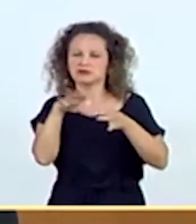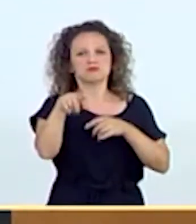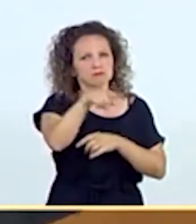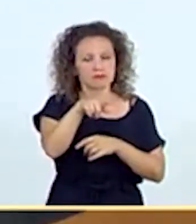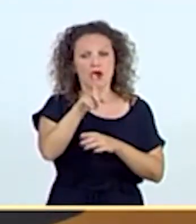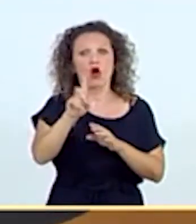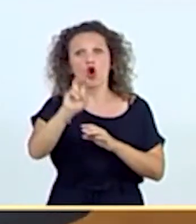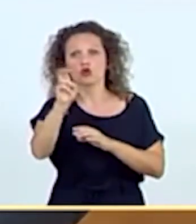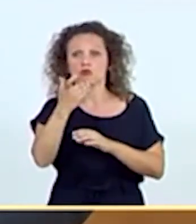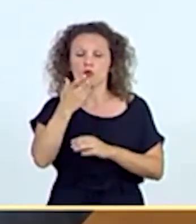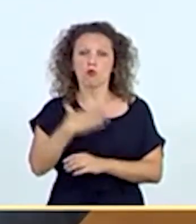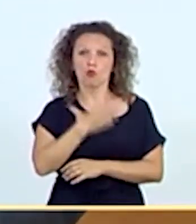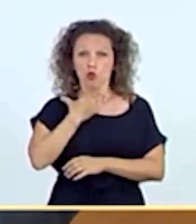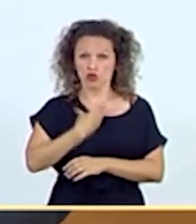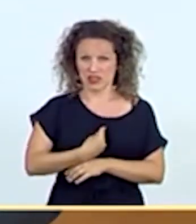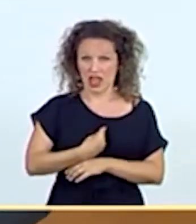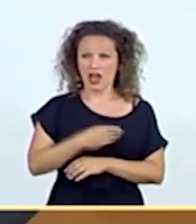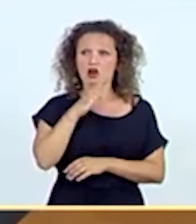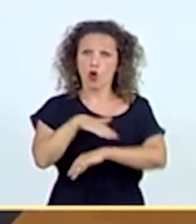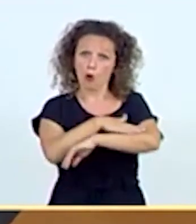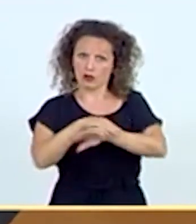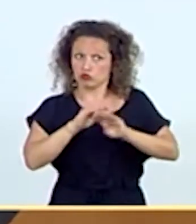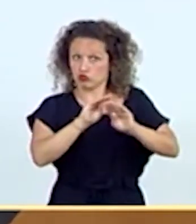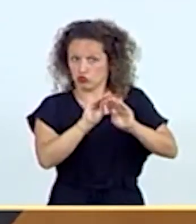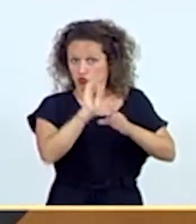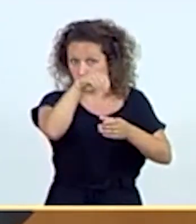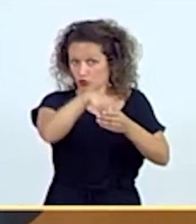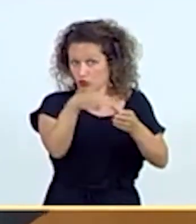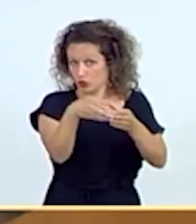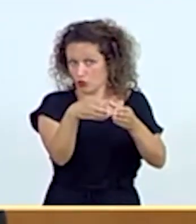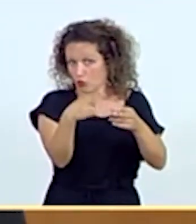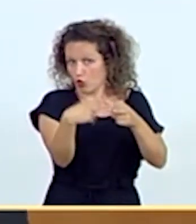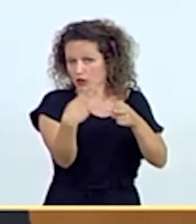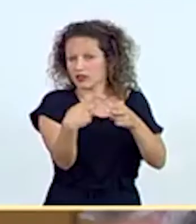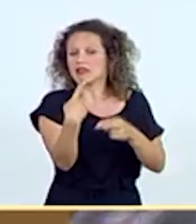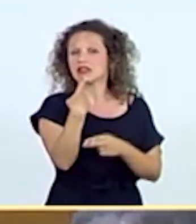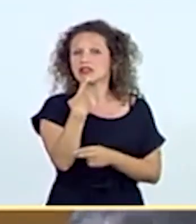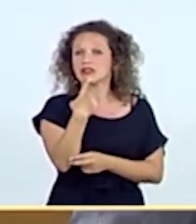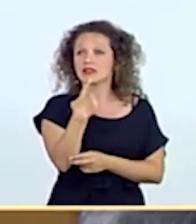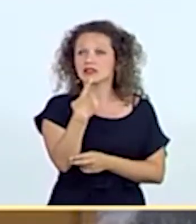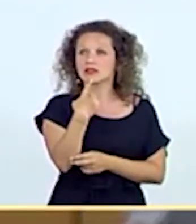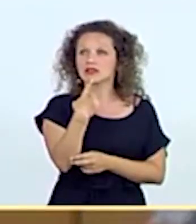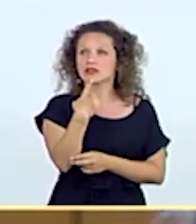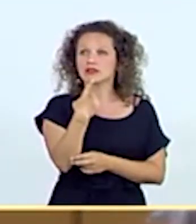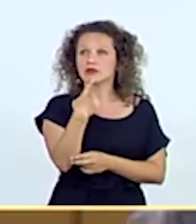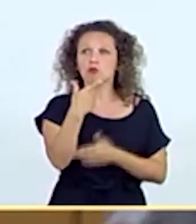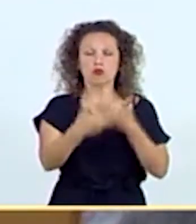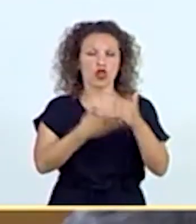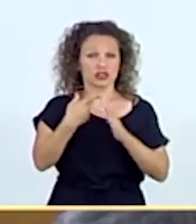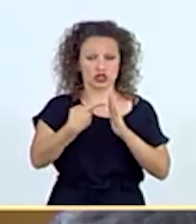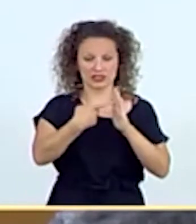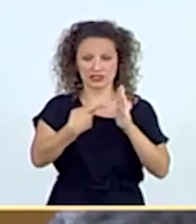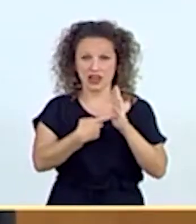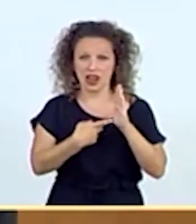incluso antes, la de Murcia, para citarle una gobernada por su formación política, decretó, incluso en proceso de desescalada,